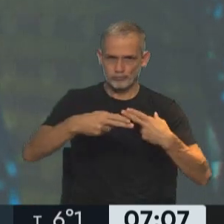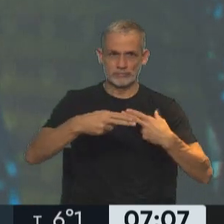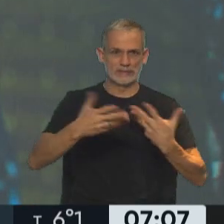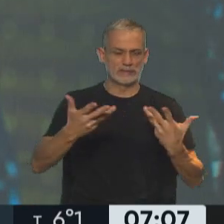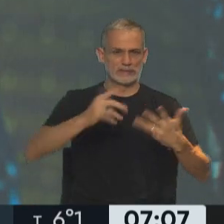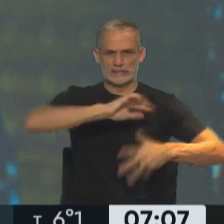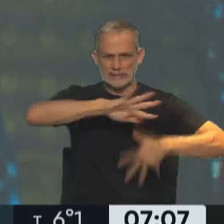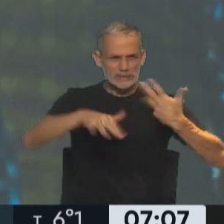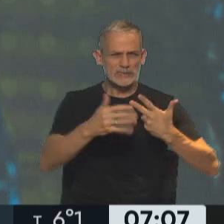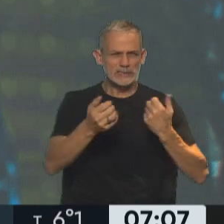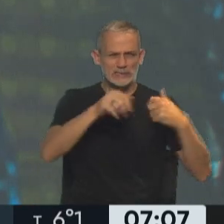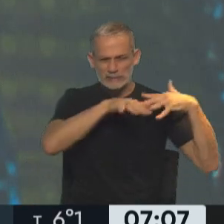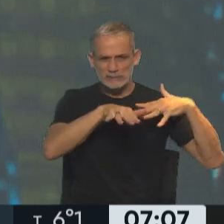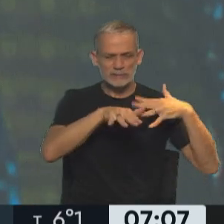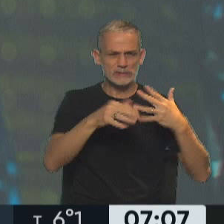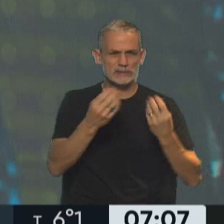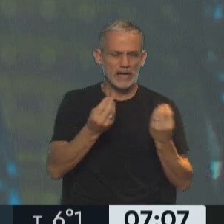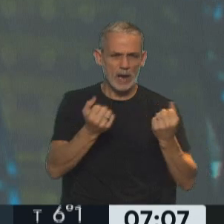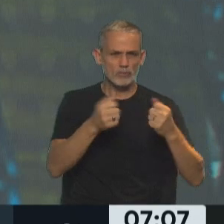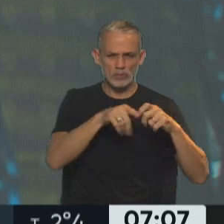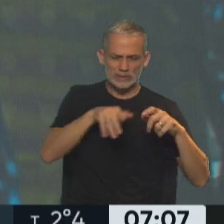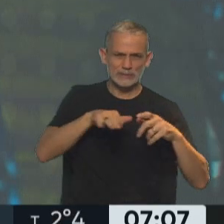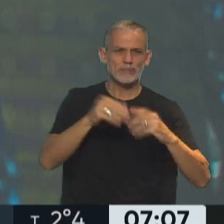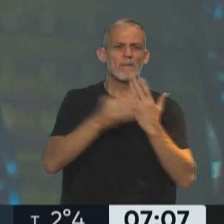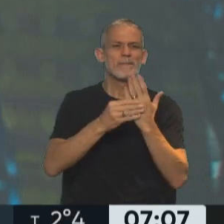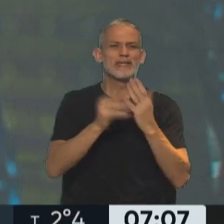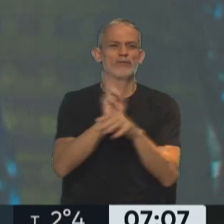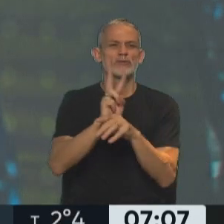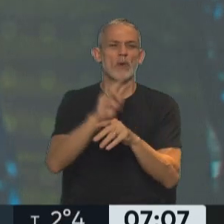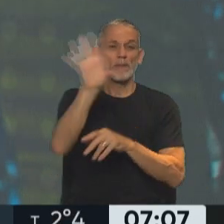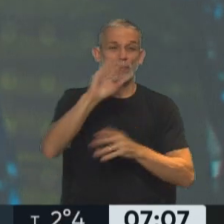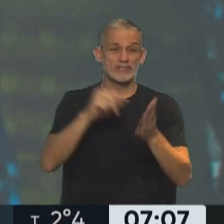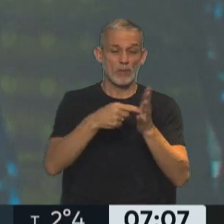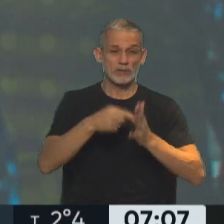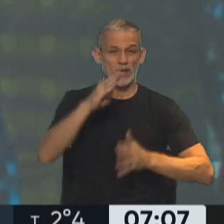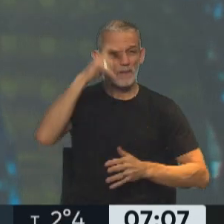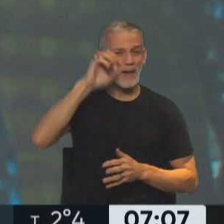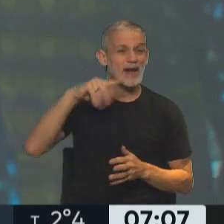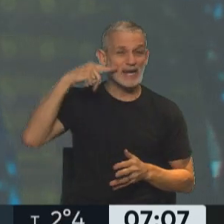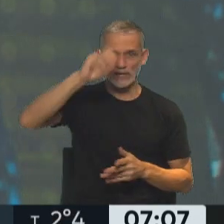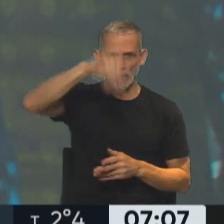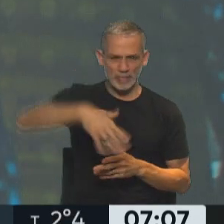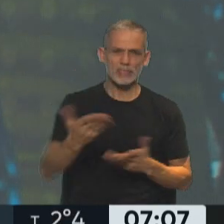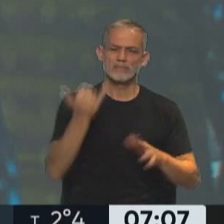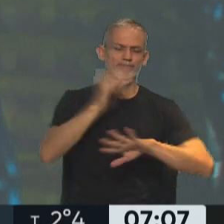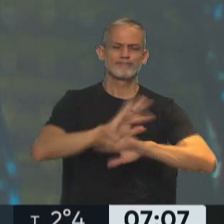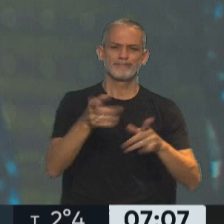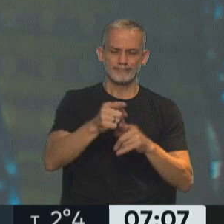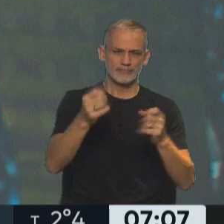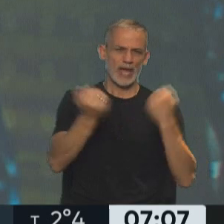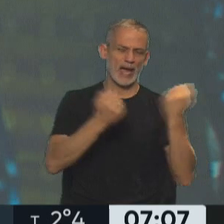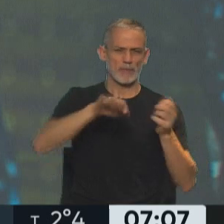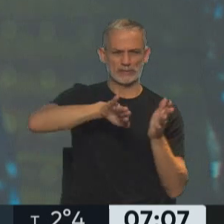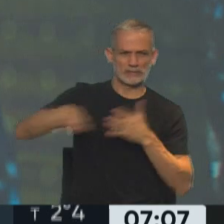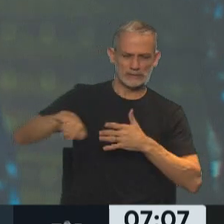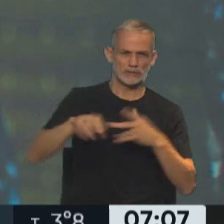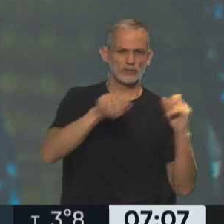de tránsito que, bueno, fue destrabado con la llegada del Ministro de Seguridad de la Provincia de Buenos Aires con Sergio Barney al lugar. Se desagotó de